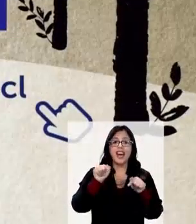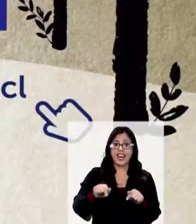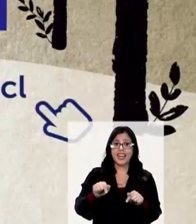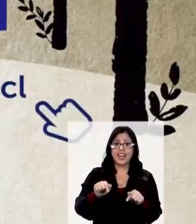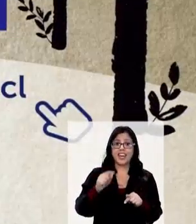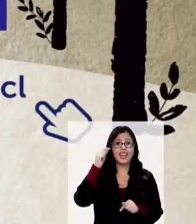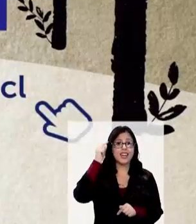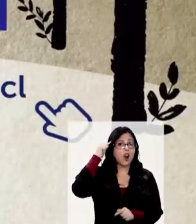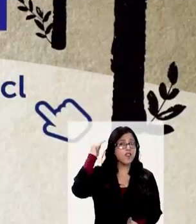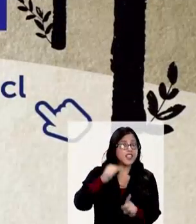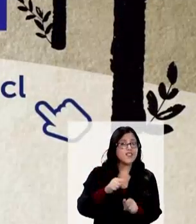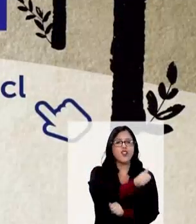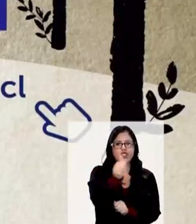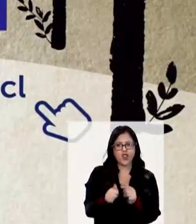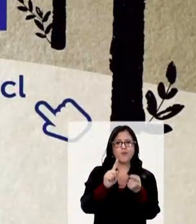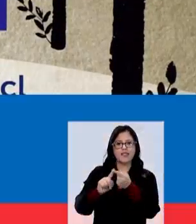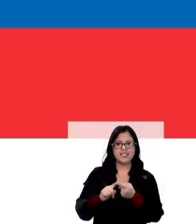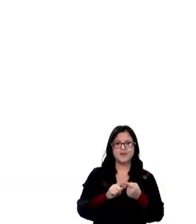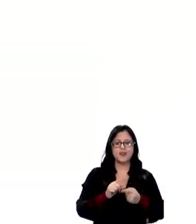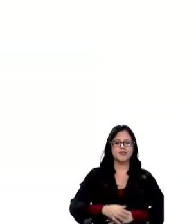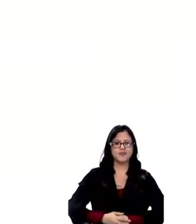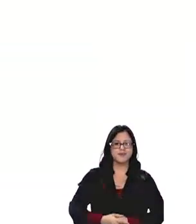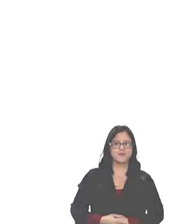cuento es que todos participen.